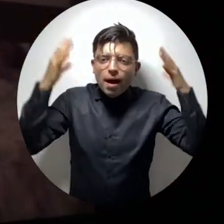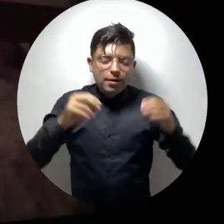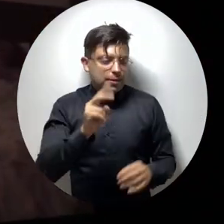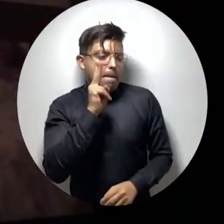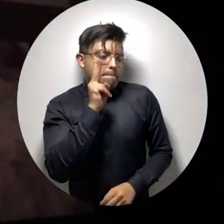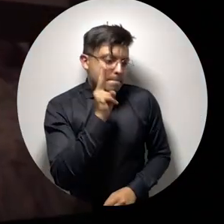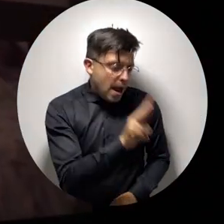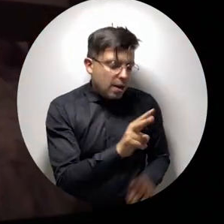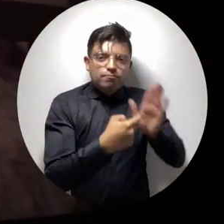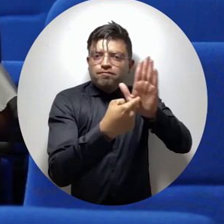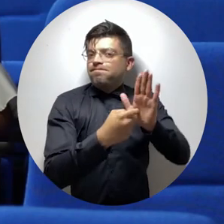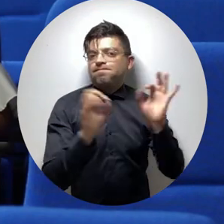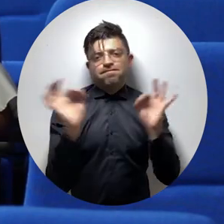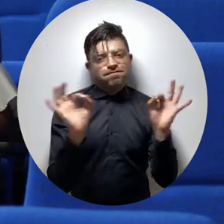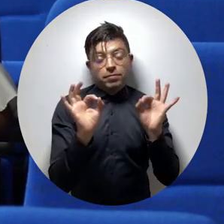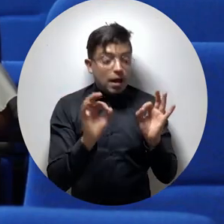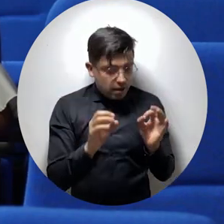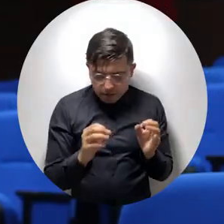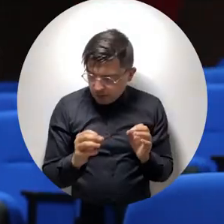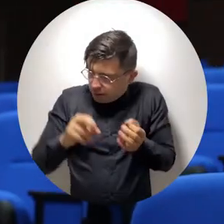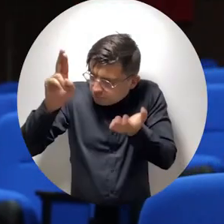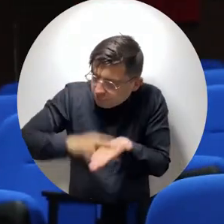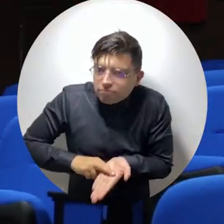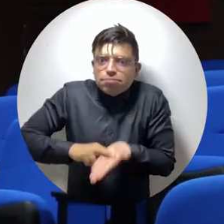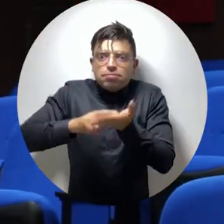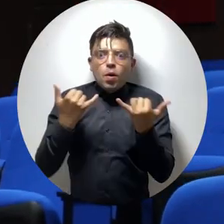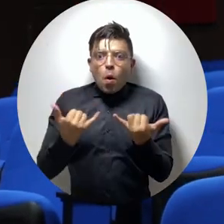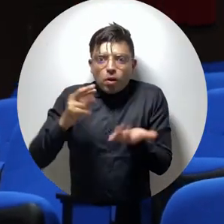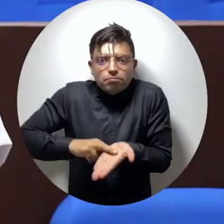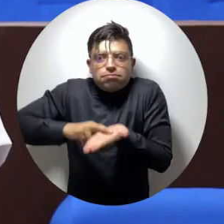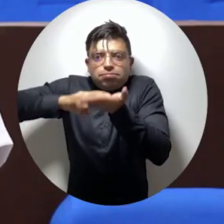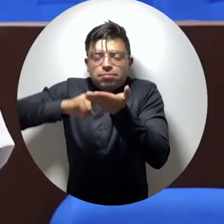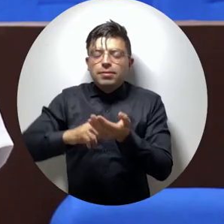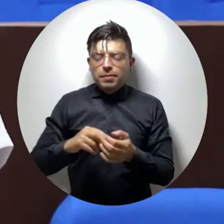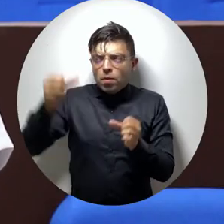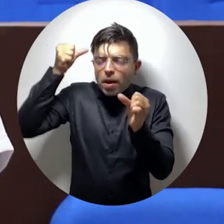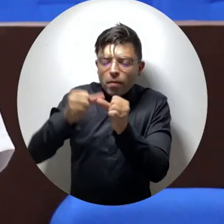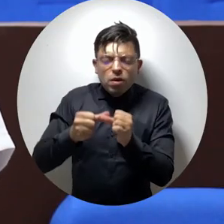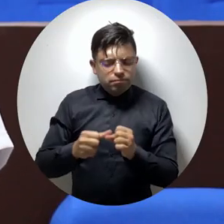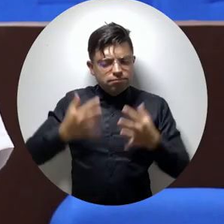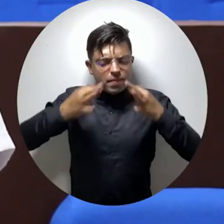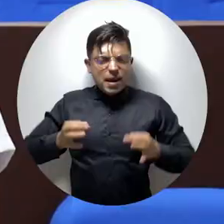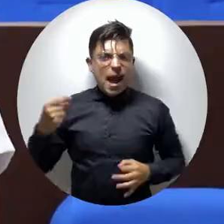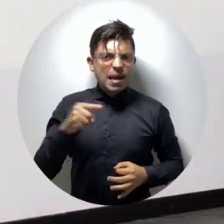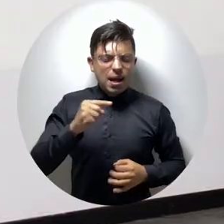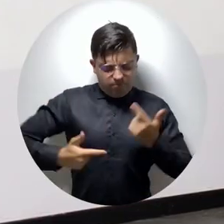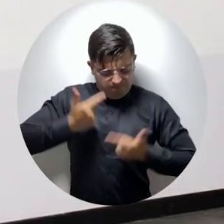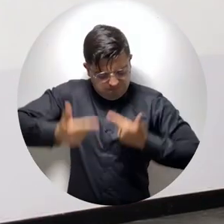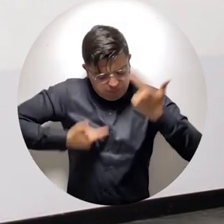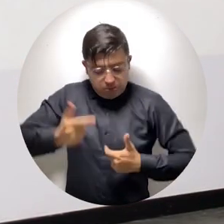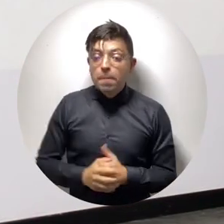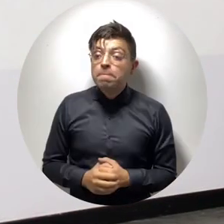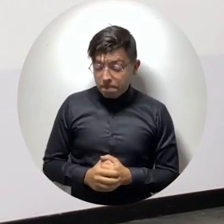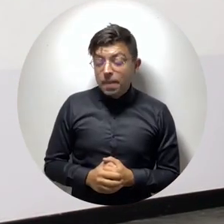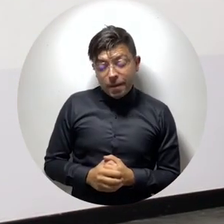olvidada, invisibilizada, una memoria que nos confronta con el verdadero valor de la lucha. Así que